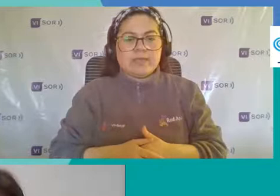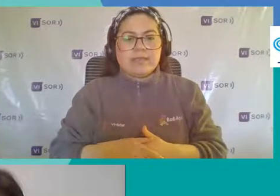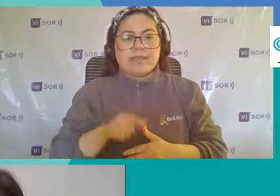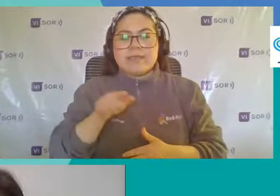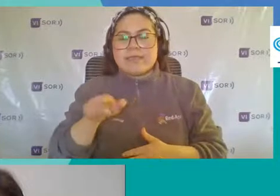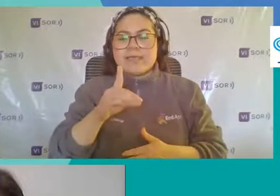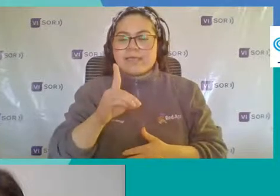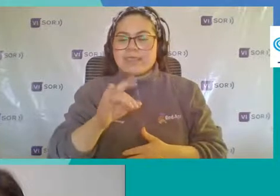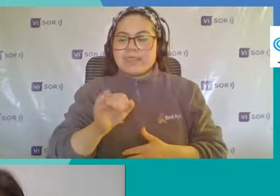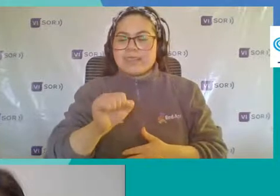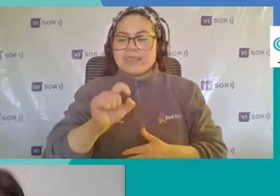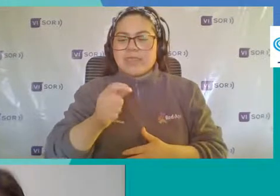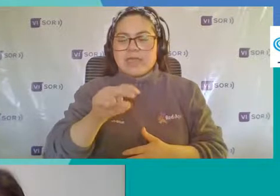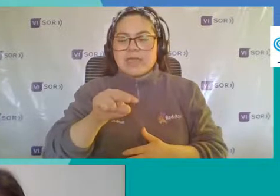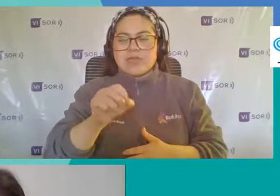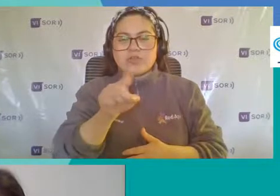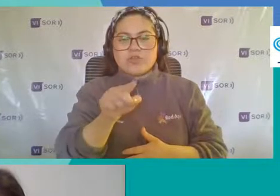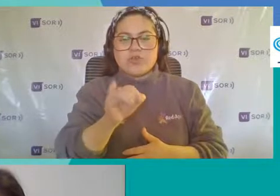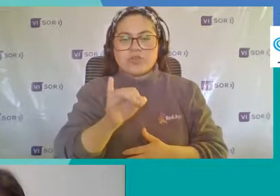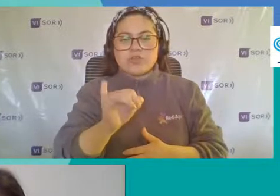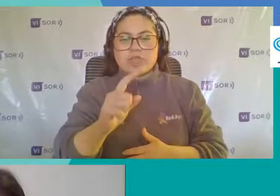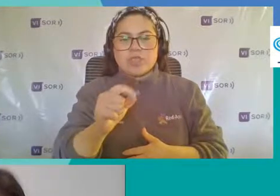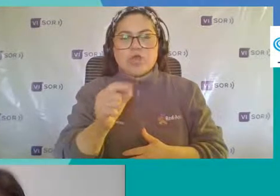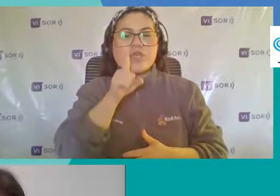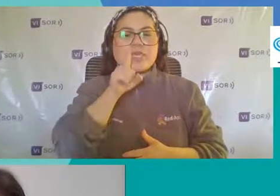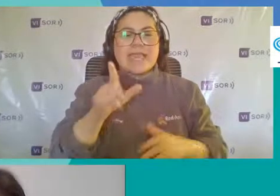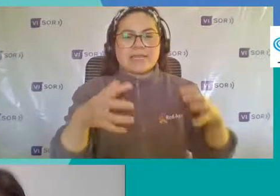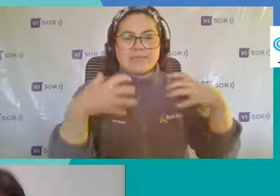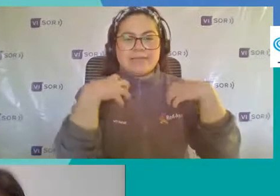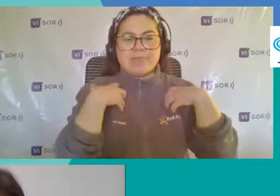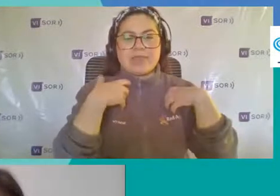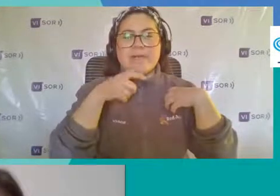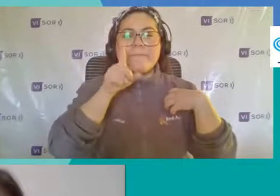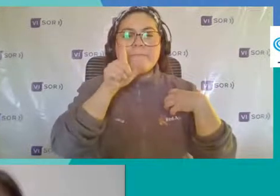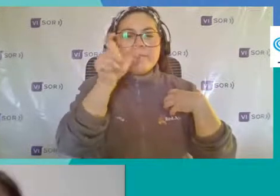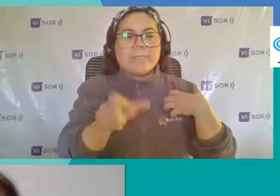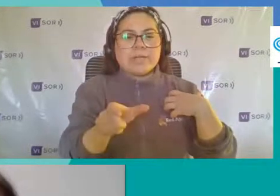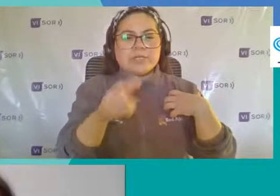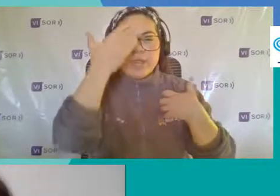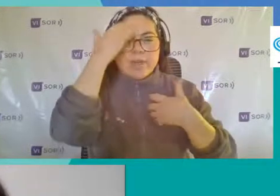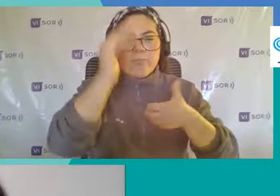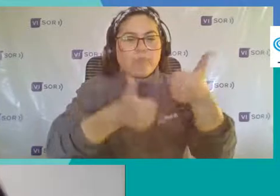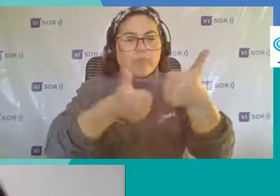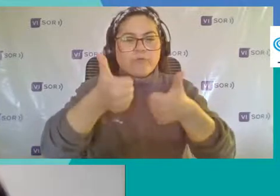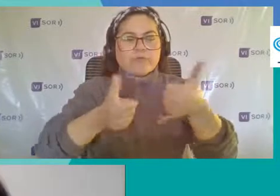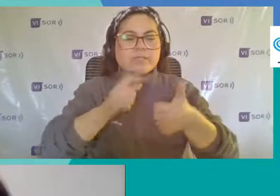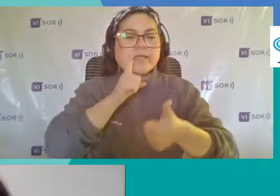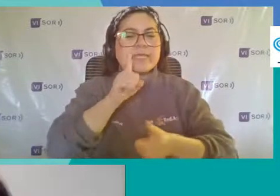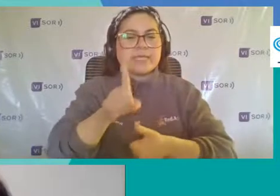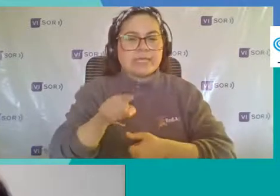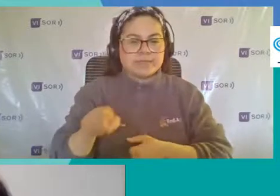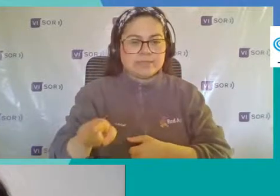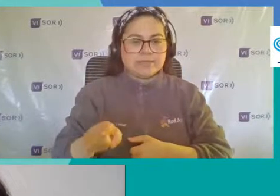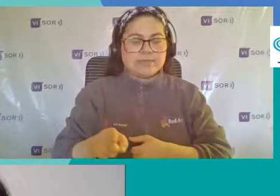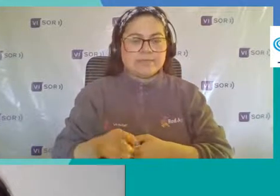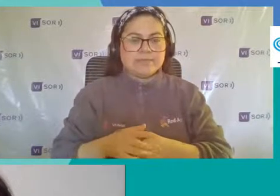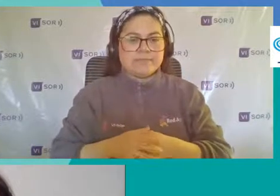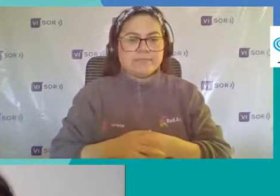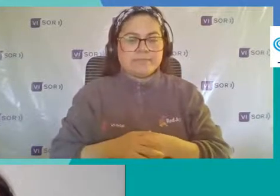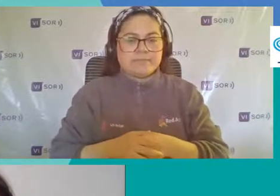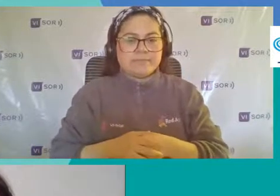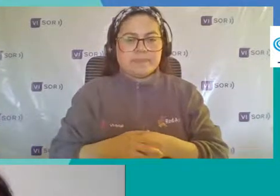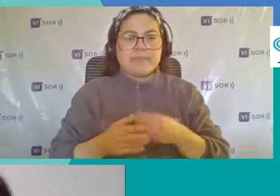quién lo hace Y cómo se hace Y a quién finalmente Es el profesional Al que deben acudir Entonces En este caso Para ir ya También